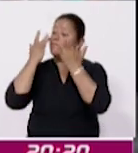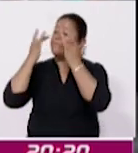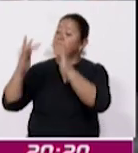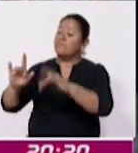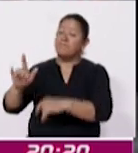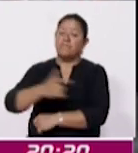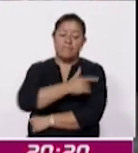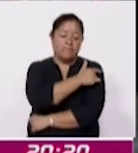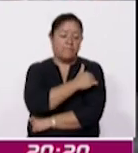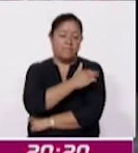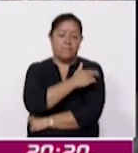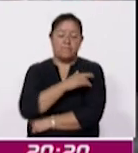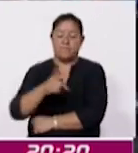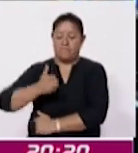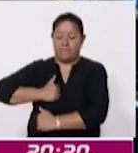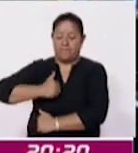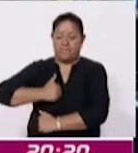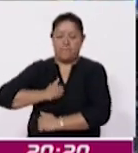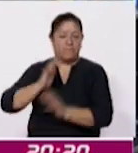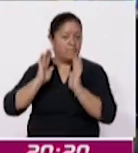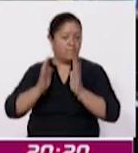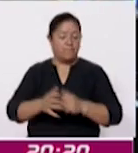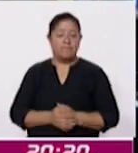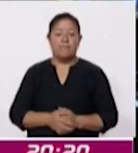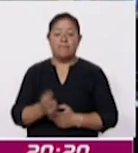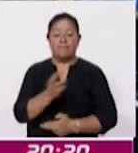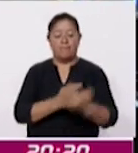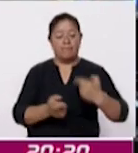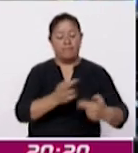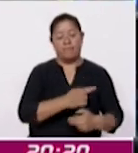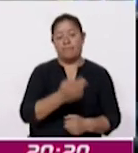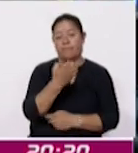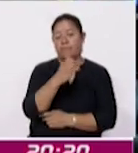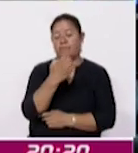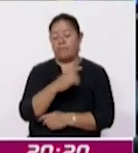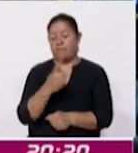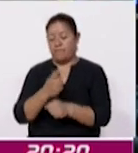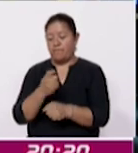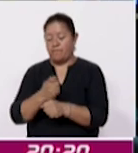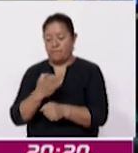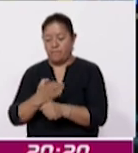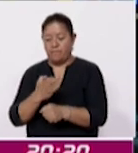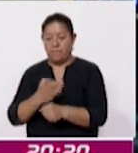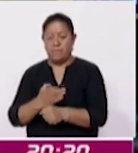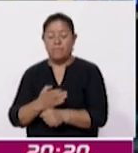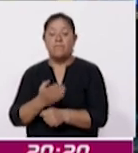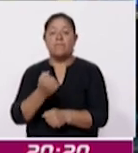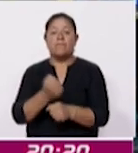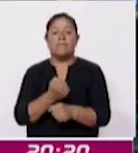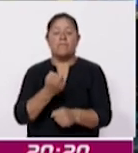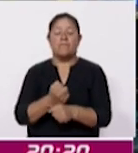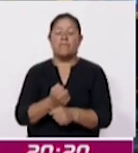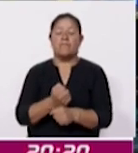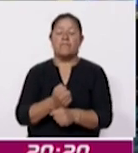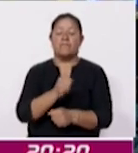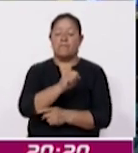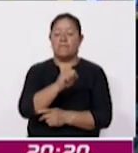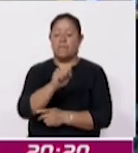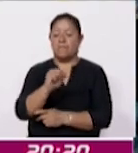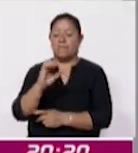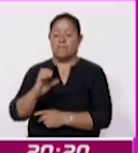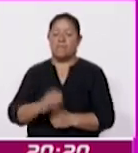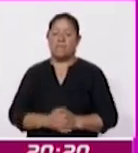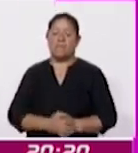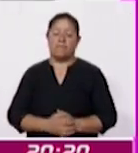la Guardia Nacional al Ejército y devolverlo a más tardar el 1 de enero de este año a la Secretaría de Seguridad y Protección Ciudadana.